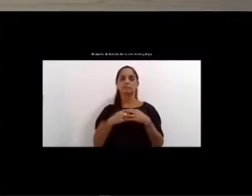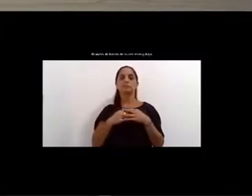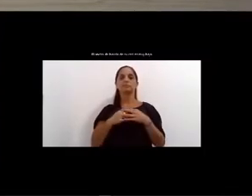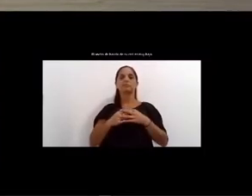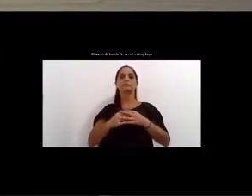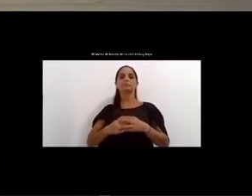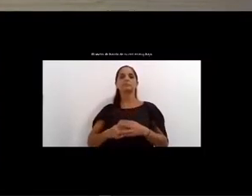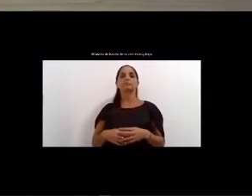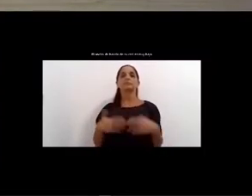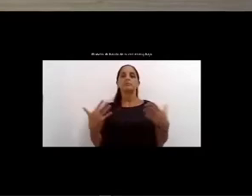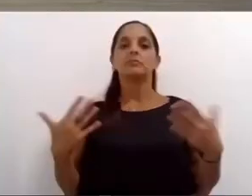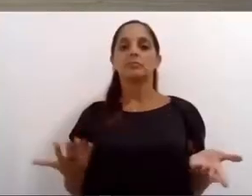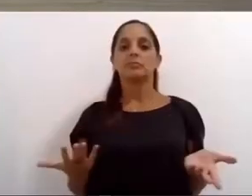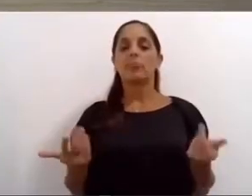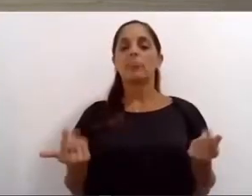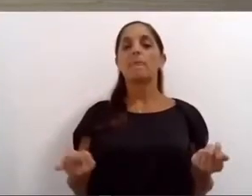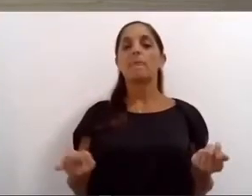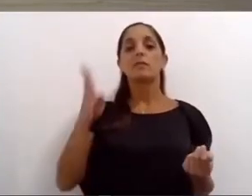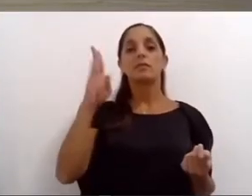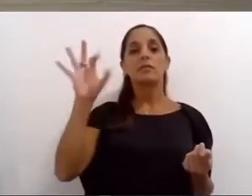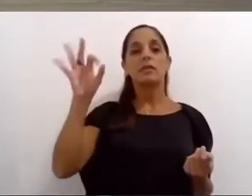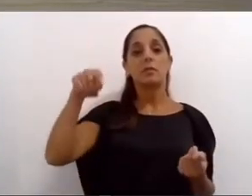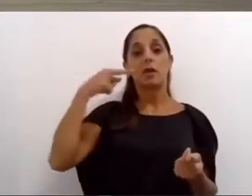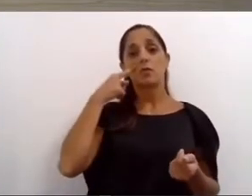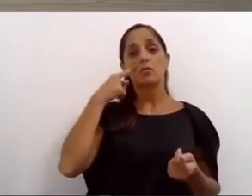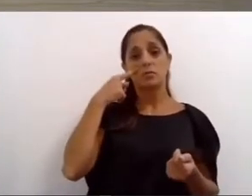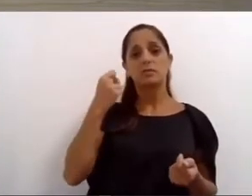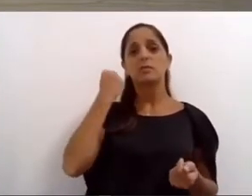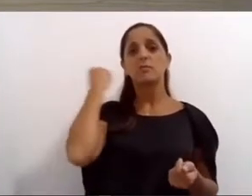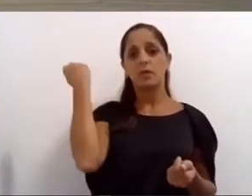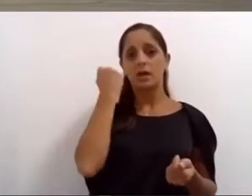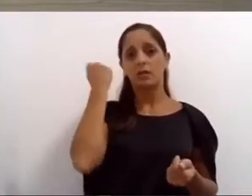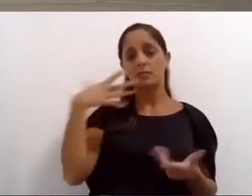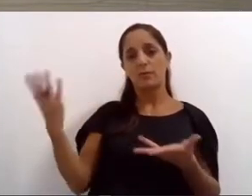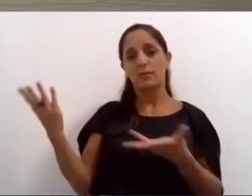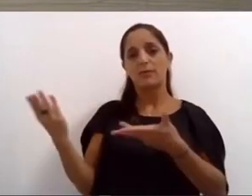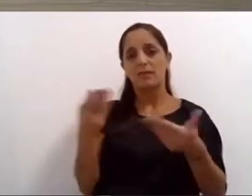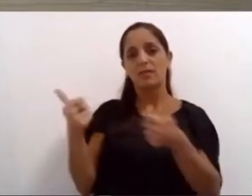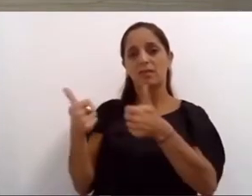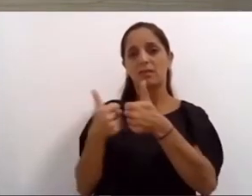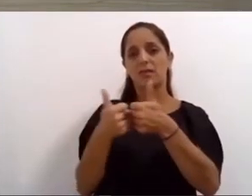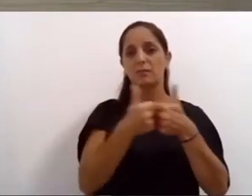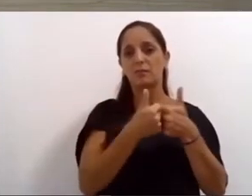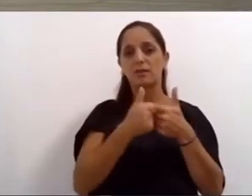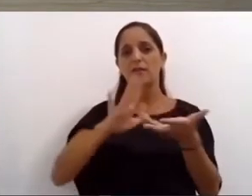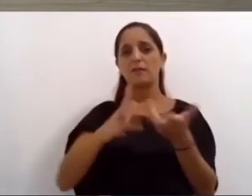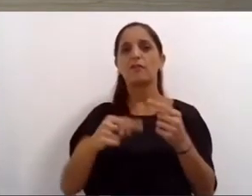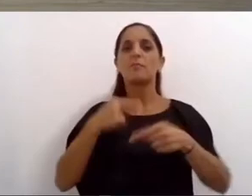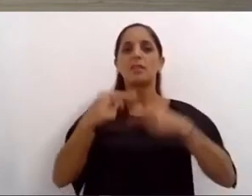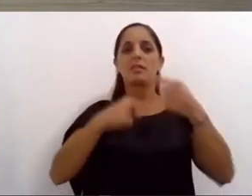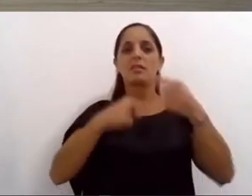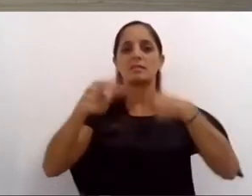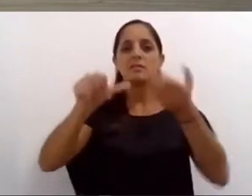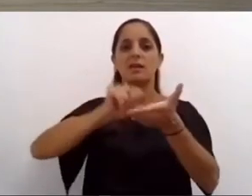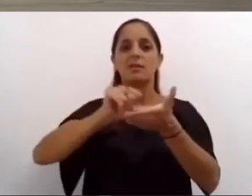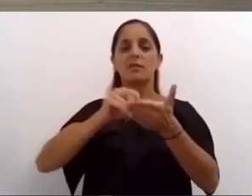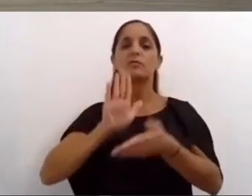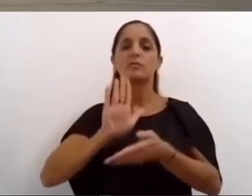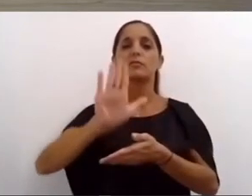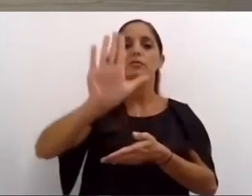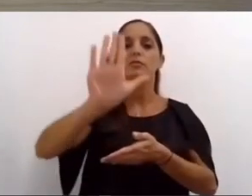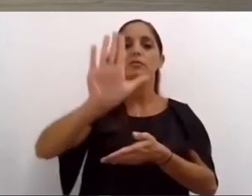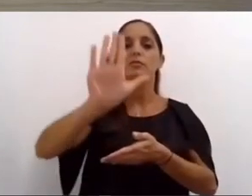en este sentido el Banco Municipal de Rosario es muy importante para apuntalar el desarrollo económico y productivo de la ciudad hacia el futuro